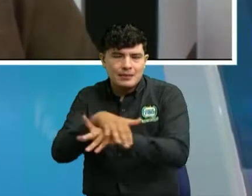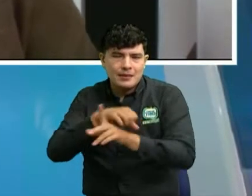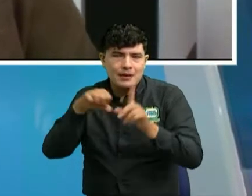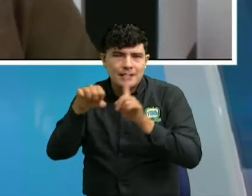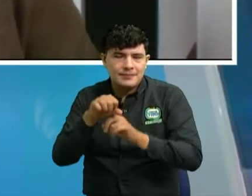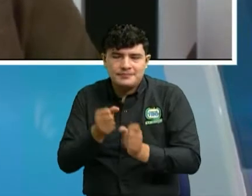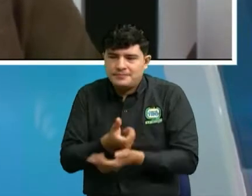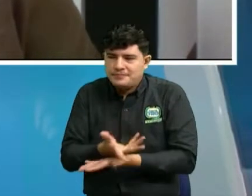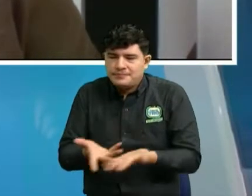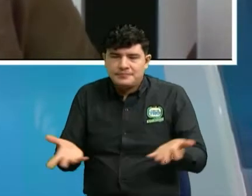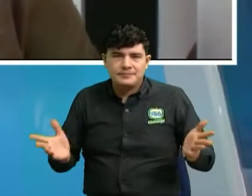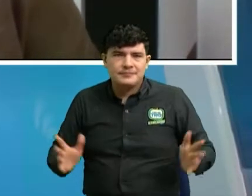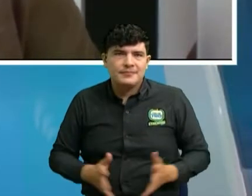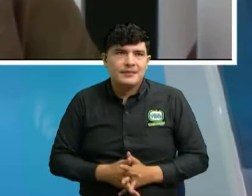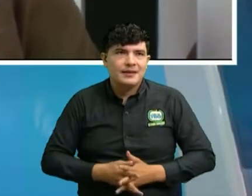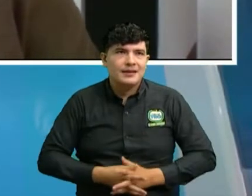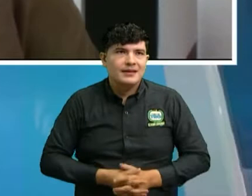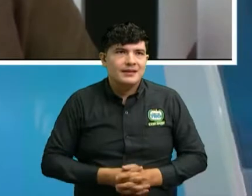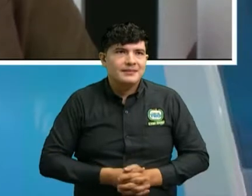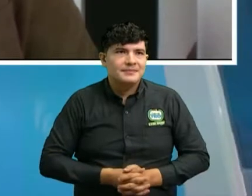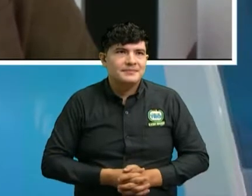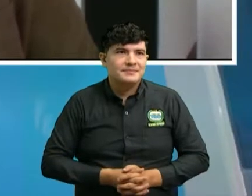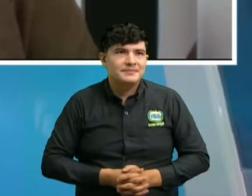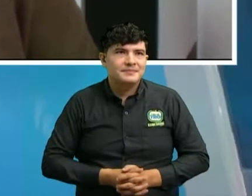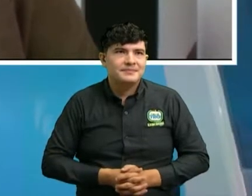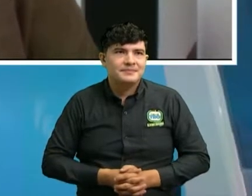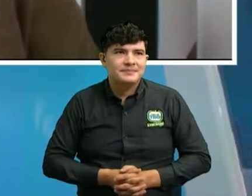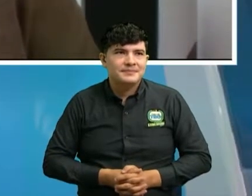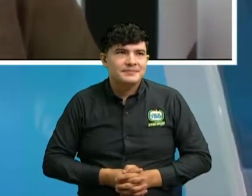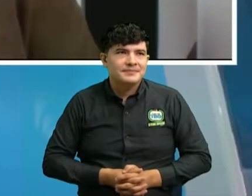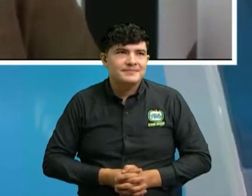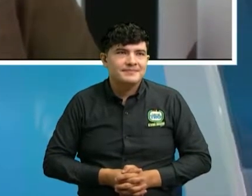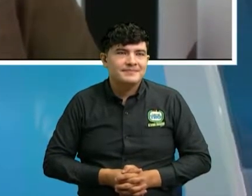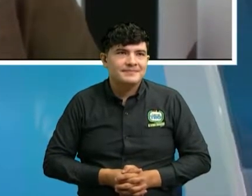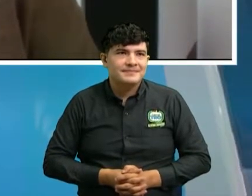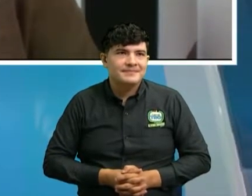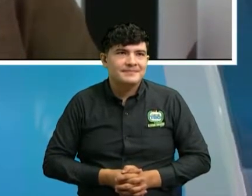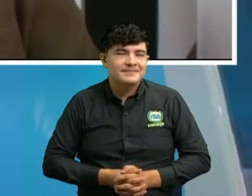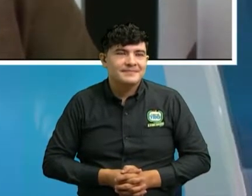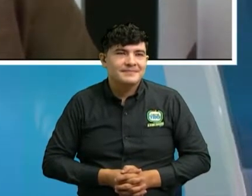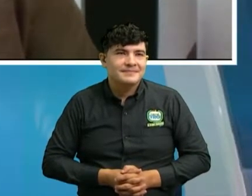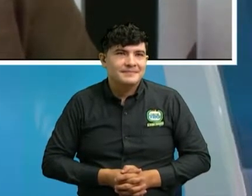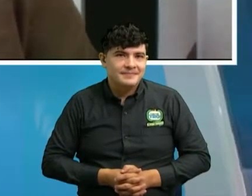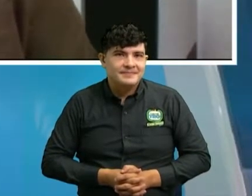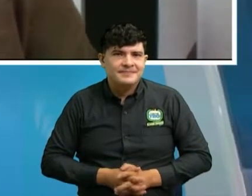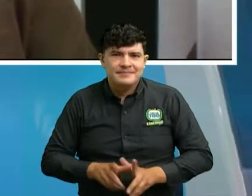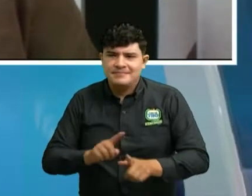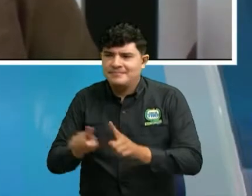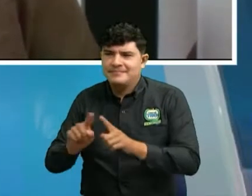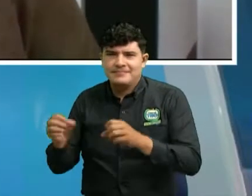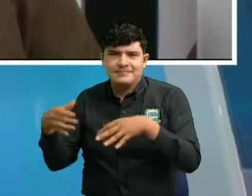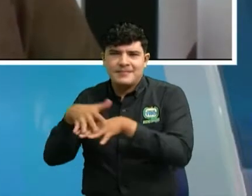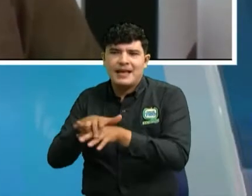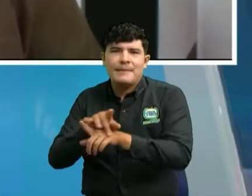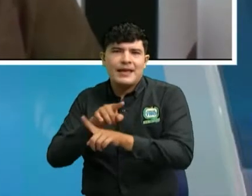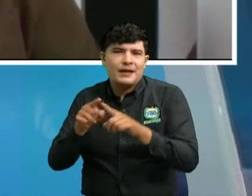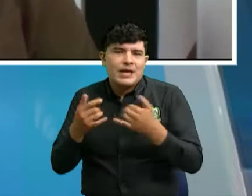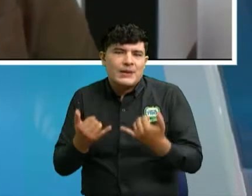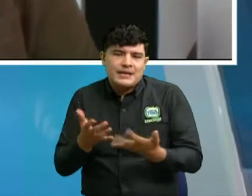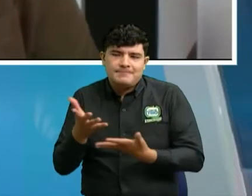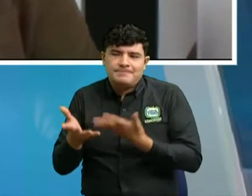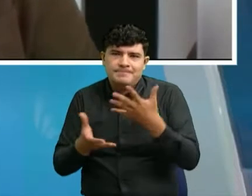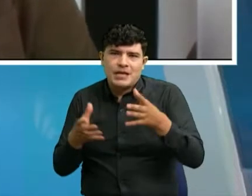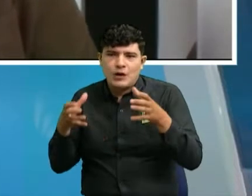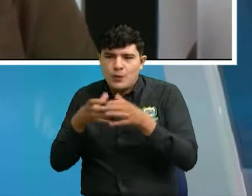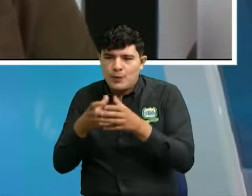por diferentes plataformas y en este caso afectan porque las